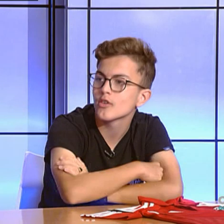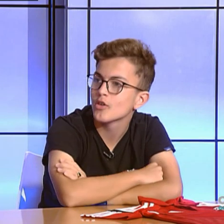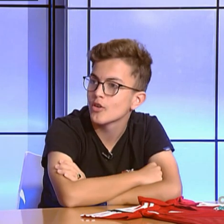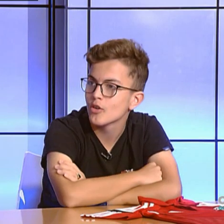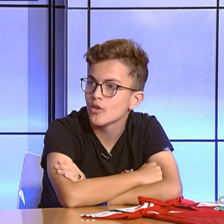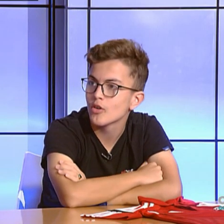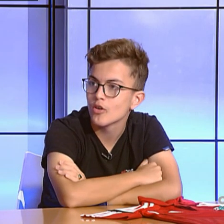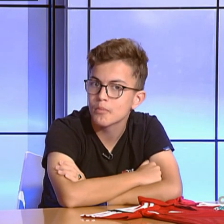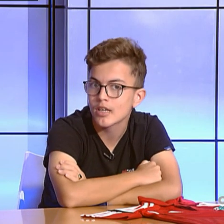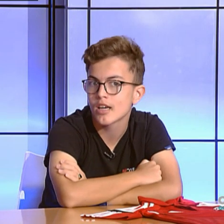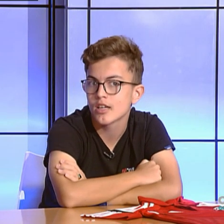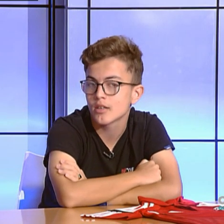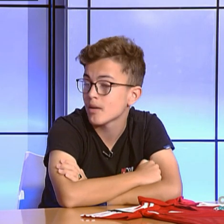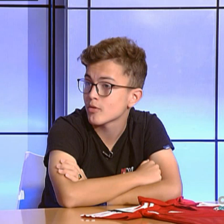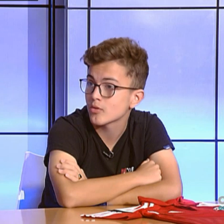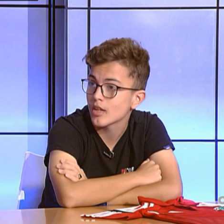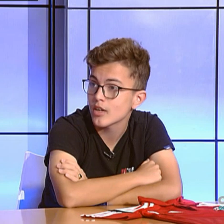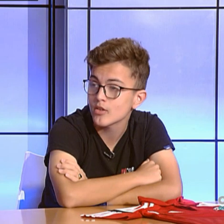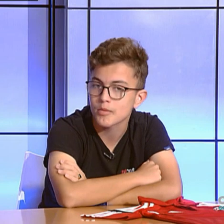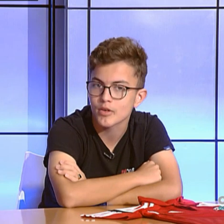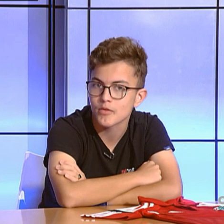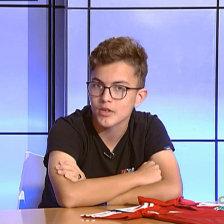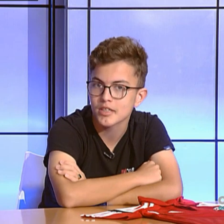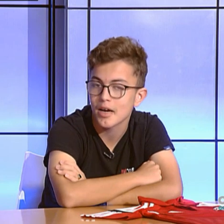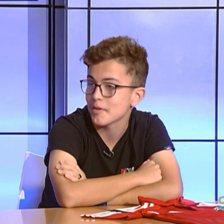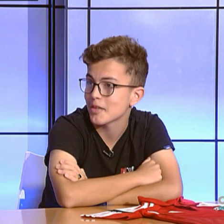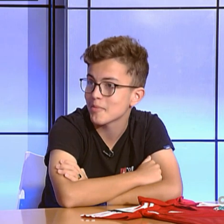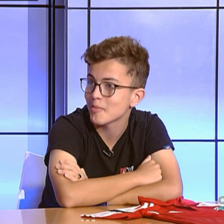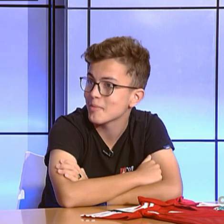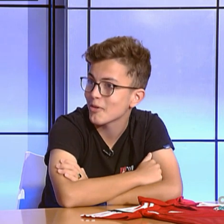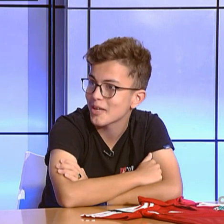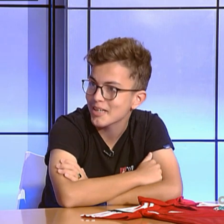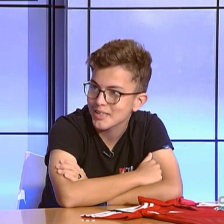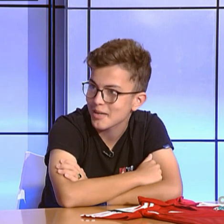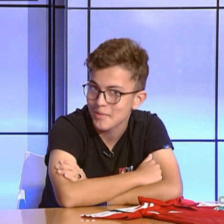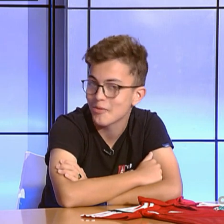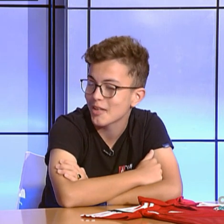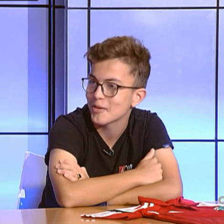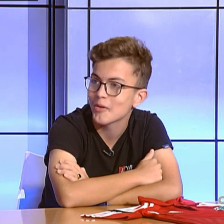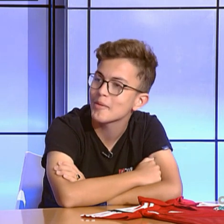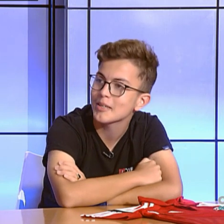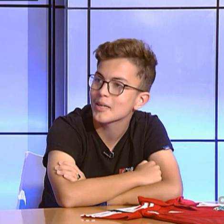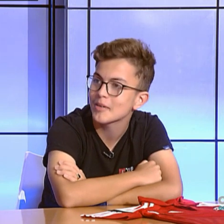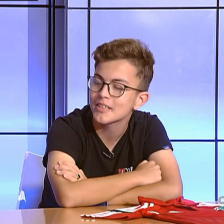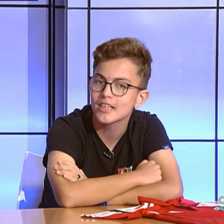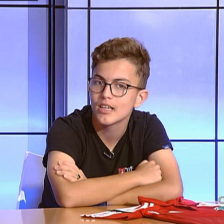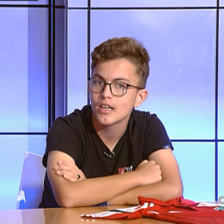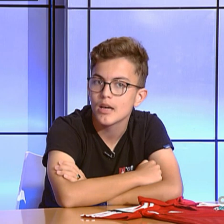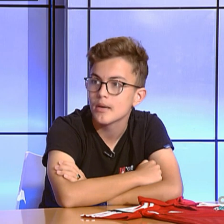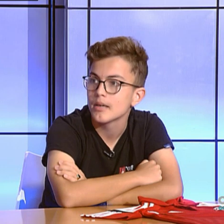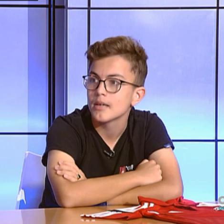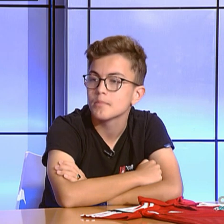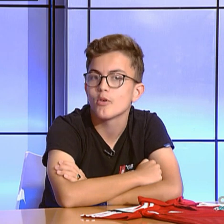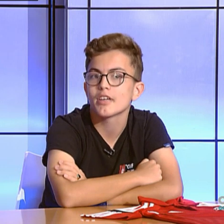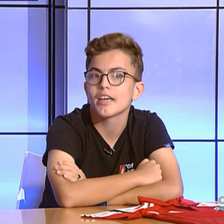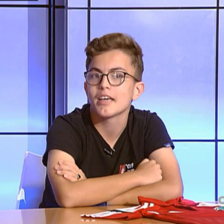Fernando vi que estaba la oportunidad, ¿no? Y pues fui, al principio, los primeros días, así que me moría de vergüenza prácticamente. ¿Y